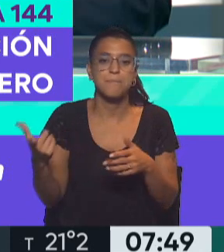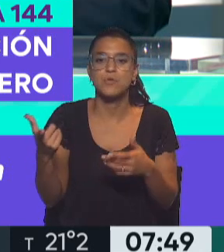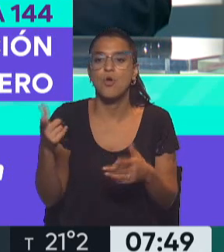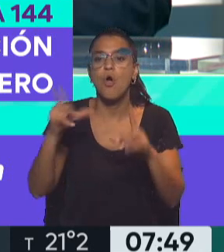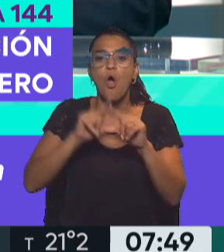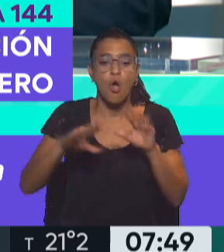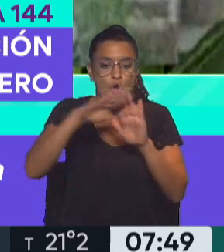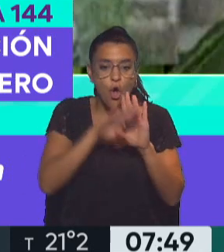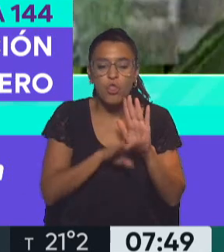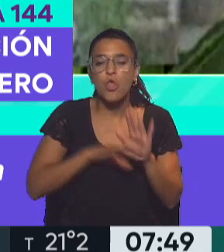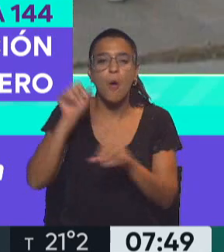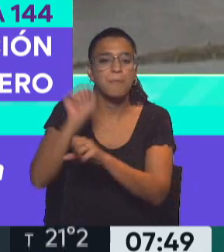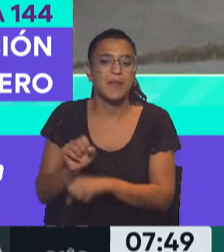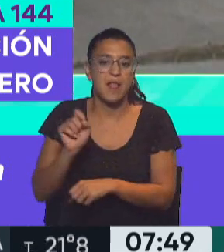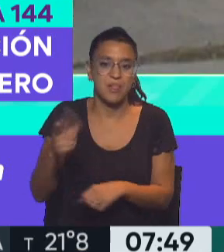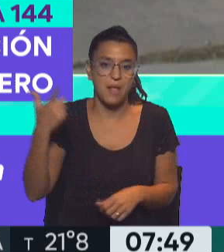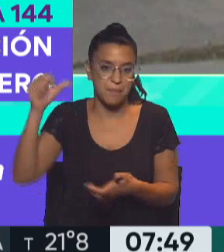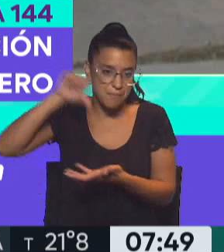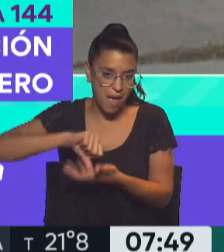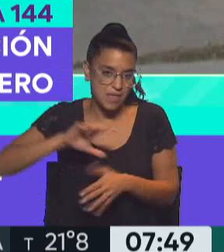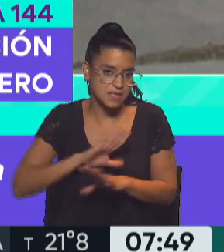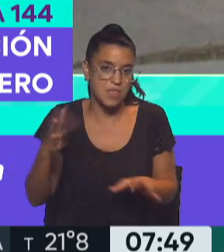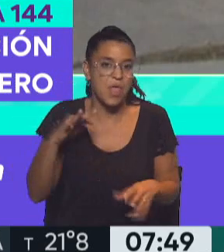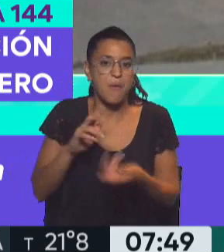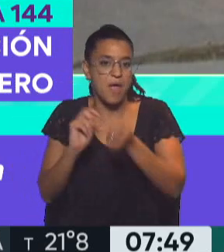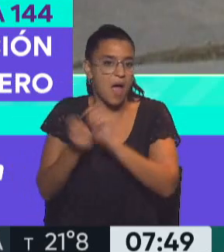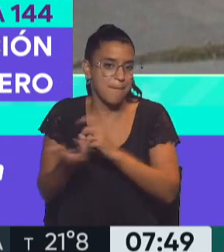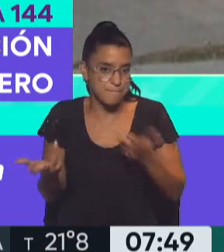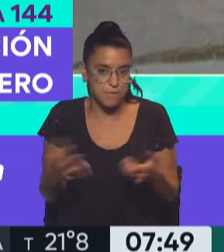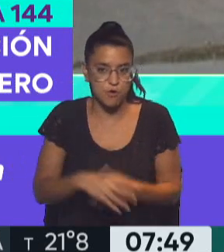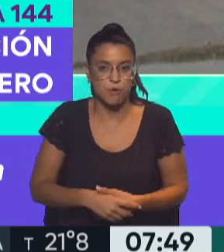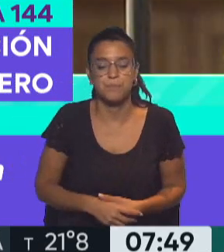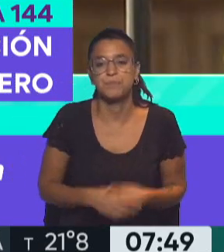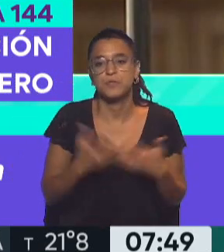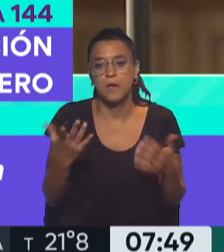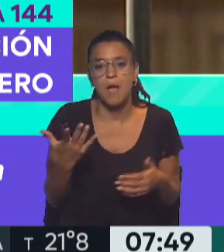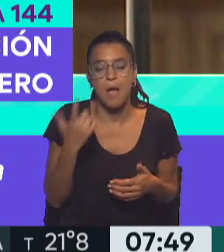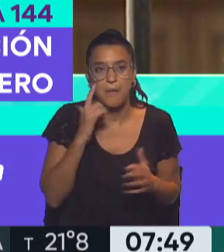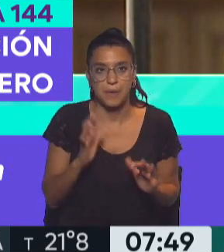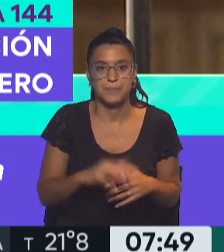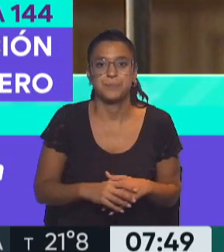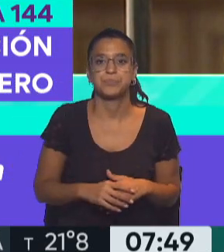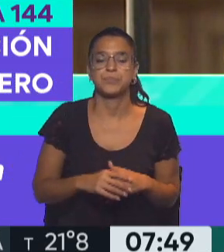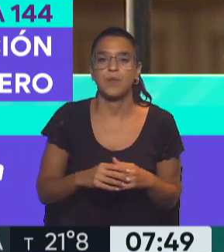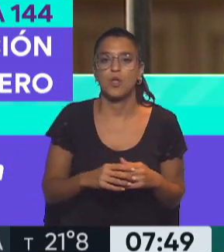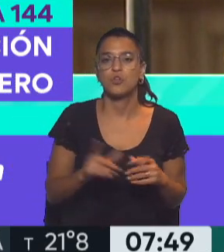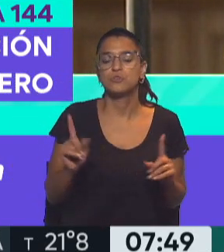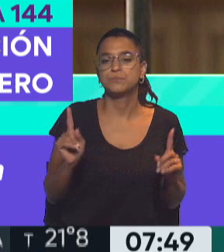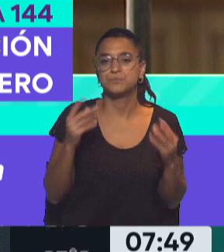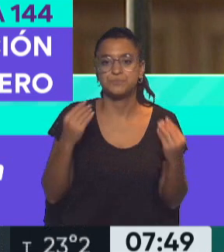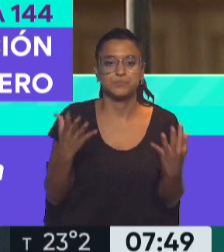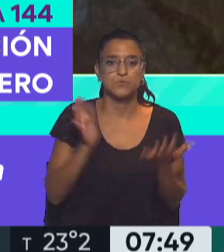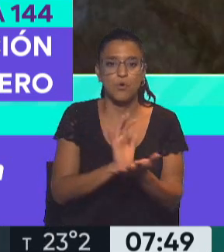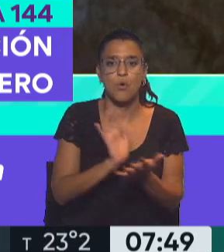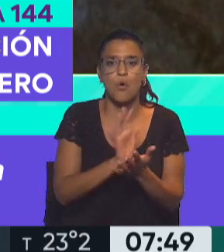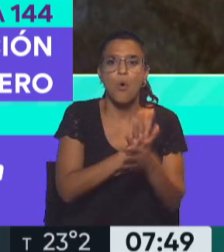de nuestro país, en los cuales no se, a ver, no se esté tratando de curar un